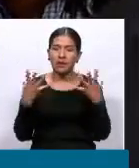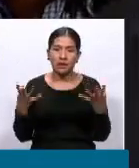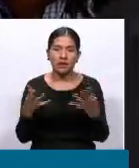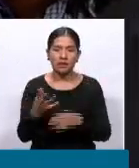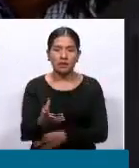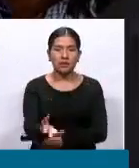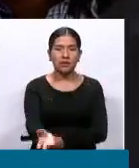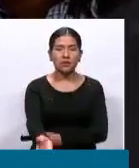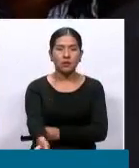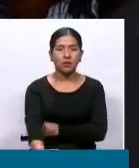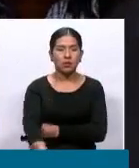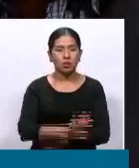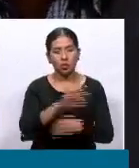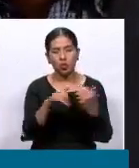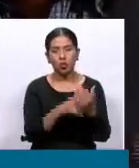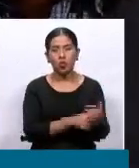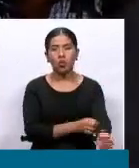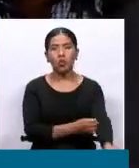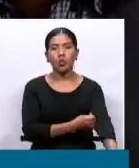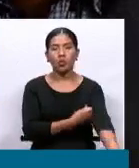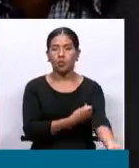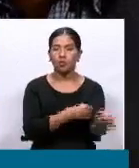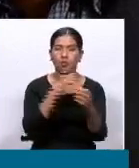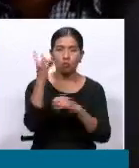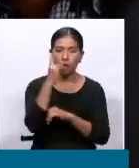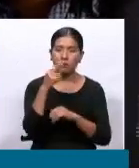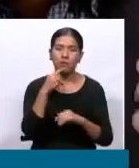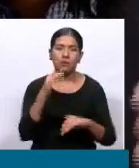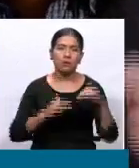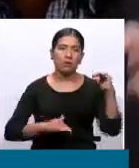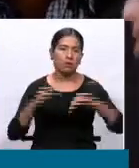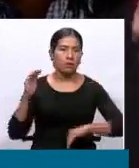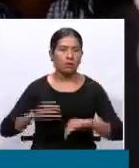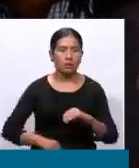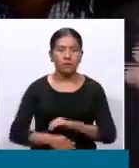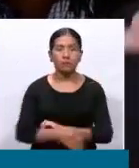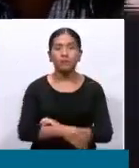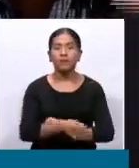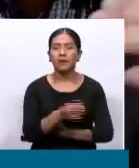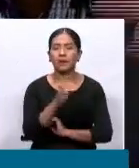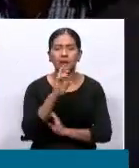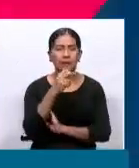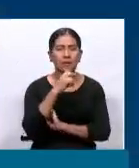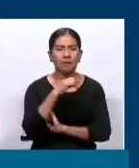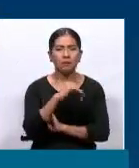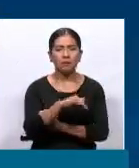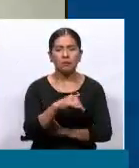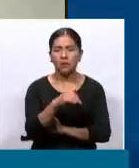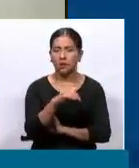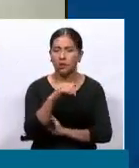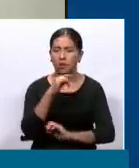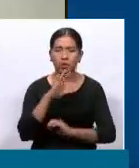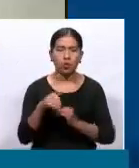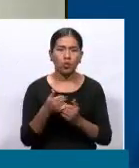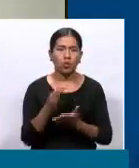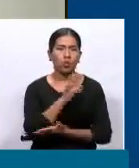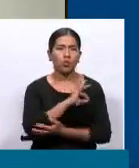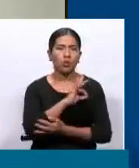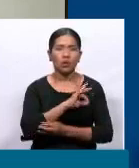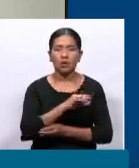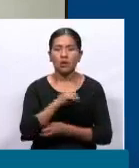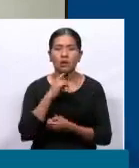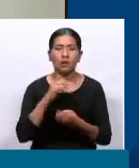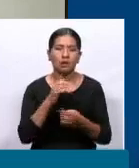desigualdad en el país. Esto que implica, los ingresos están distribuidos de manera desigual. Los